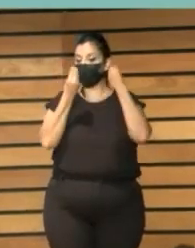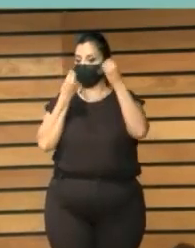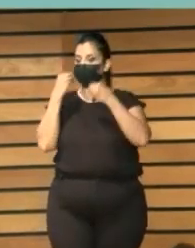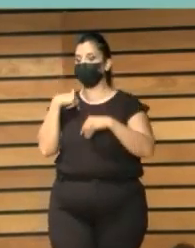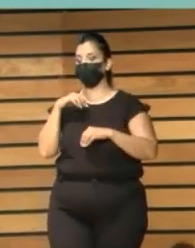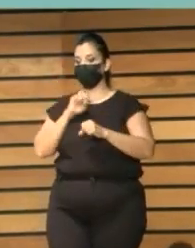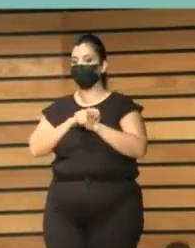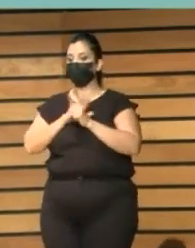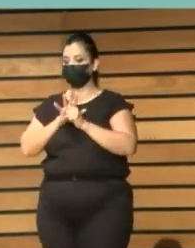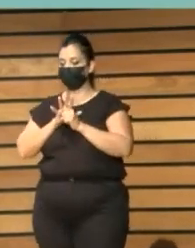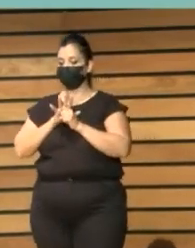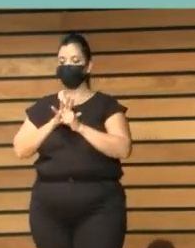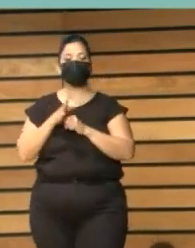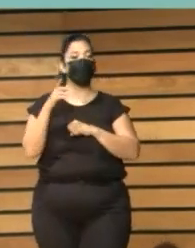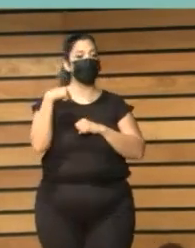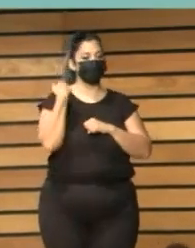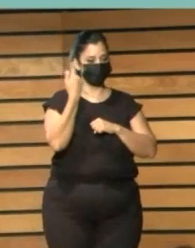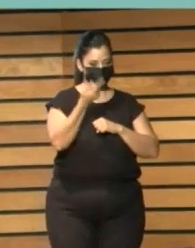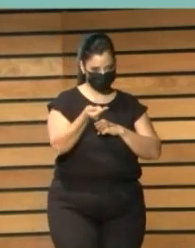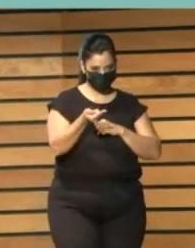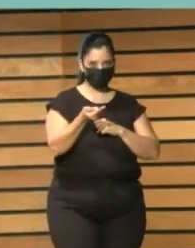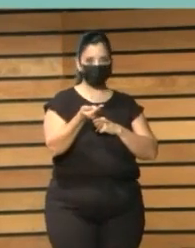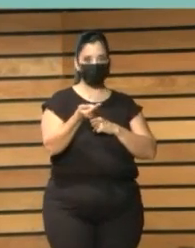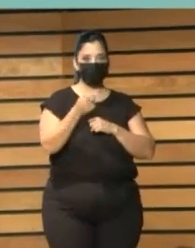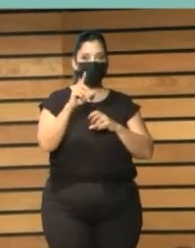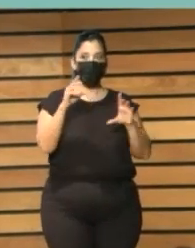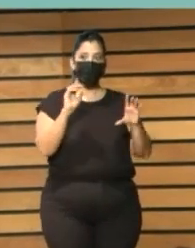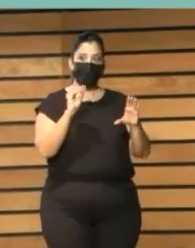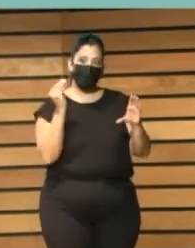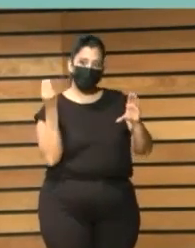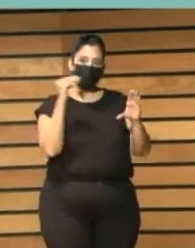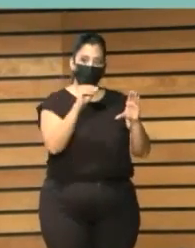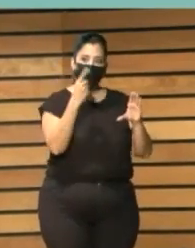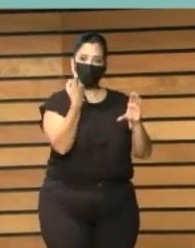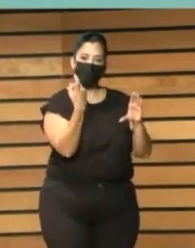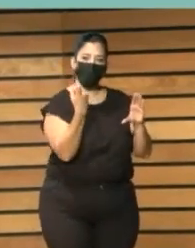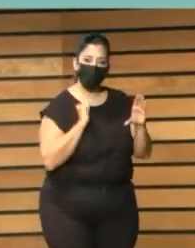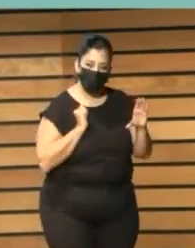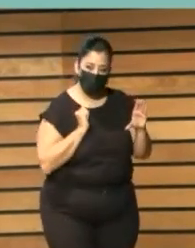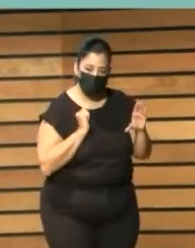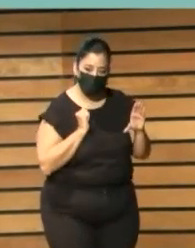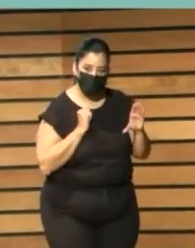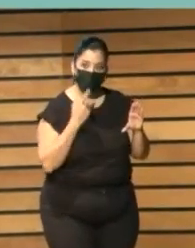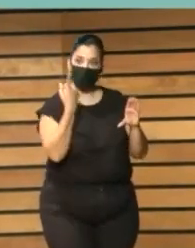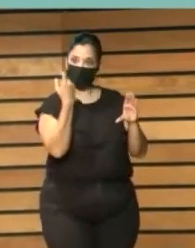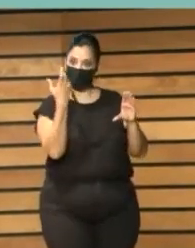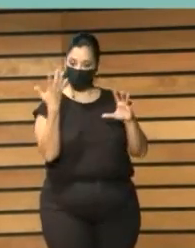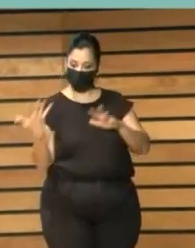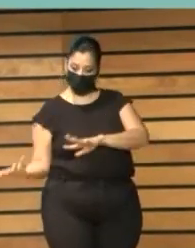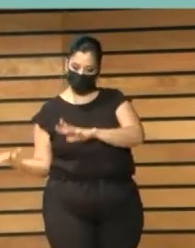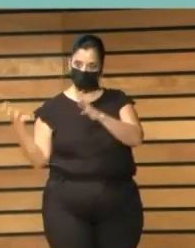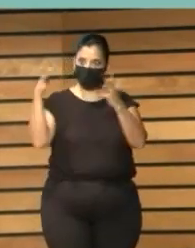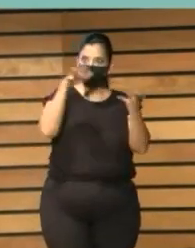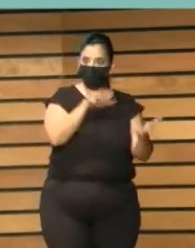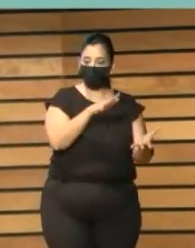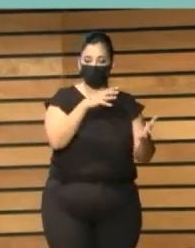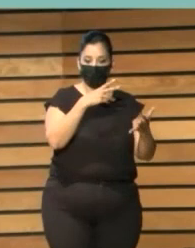¿pero verdaderamente hace falta que estén en Internet? ¿Verdaderamente hace falta transformar estos